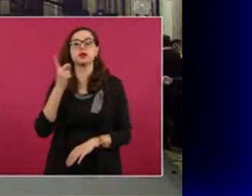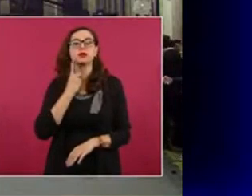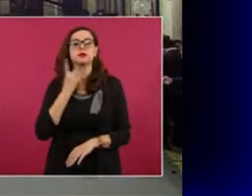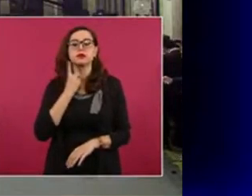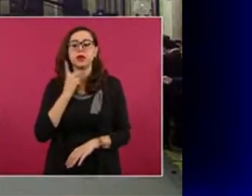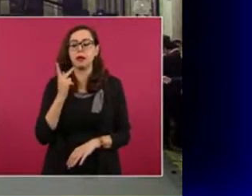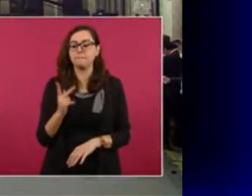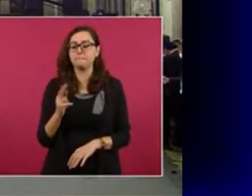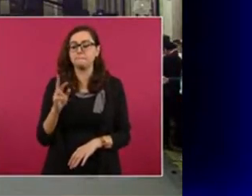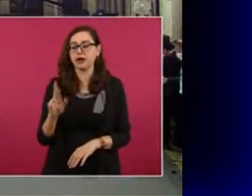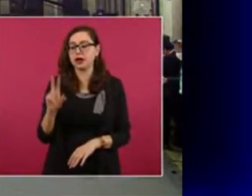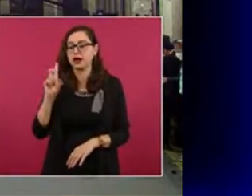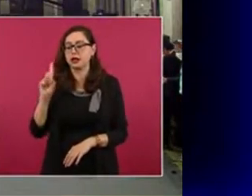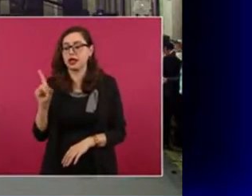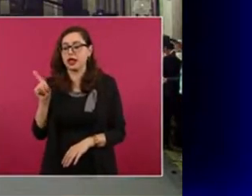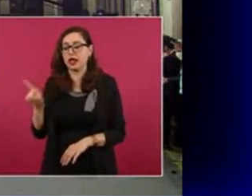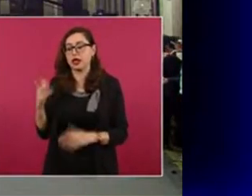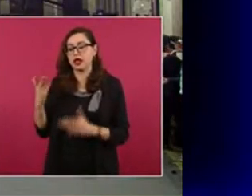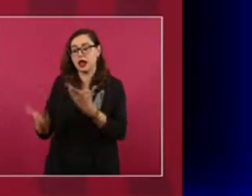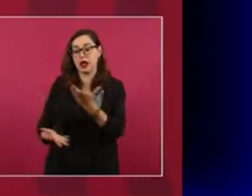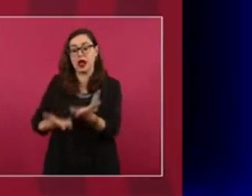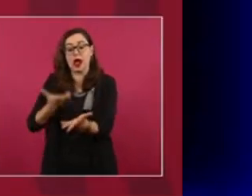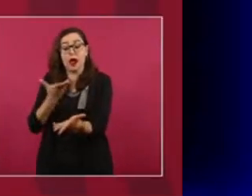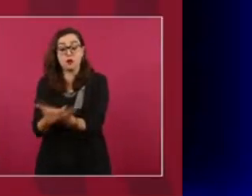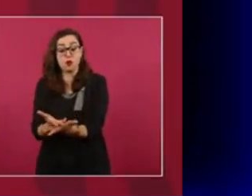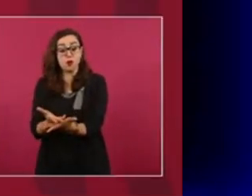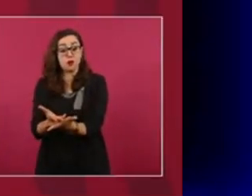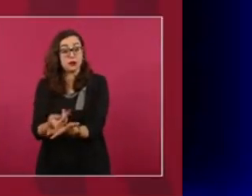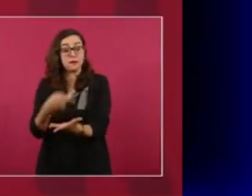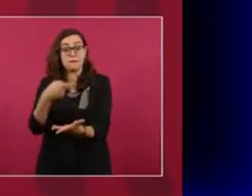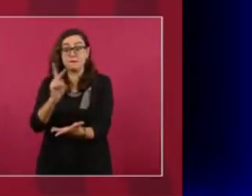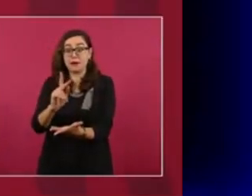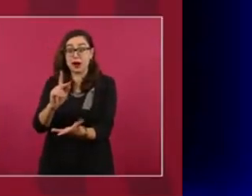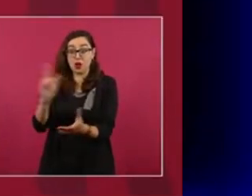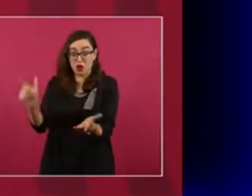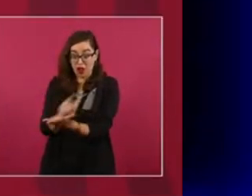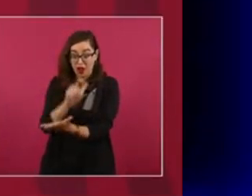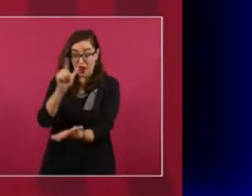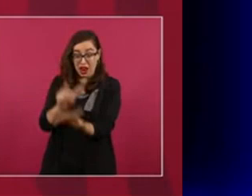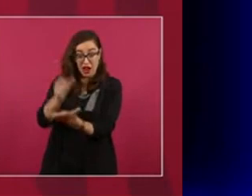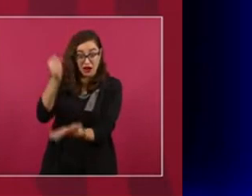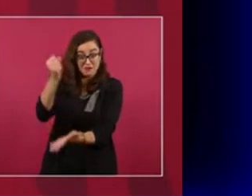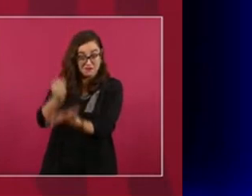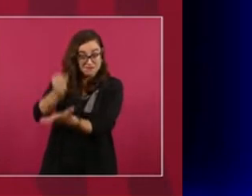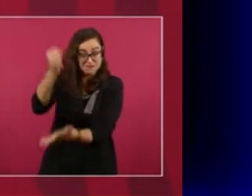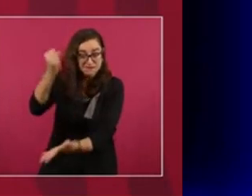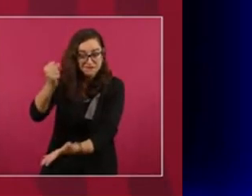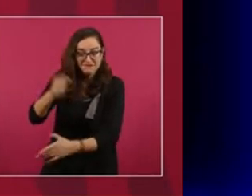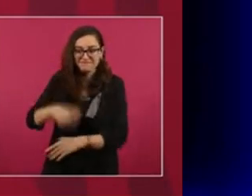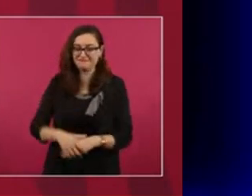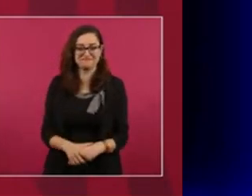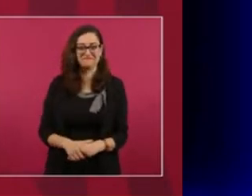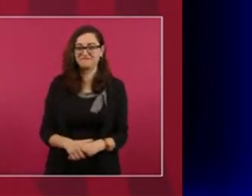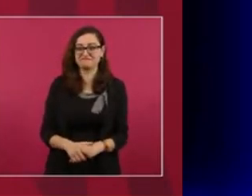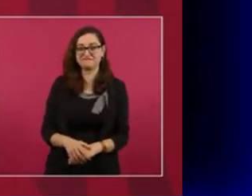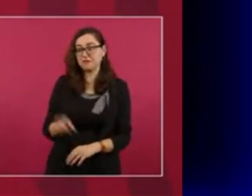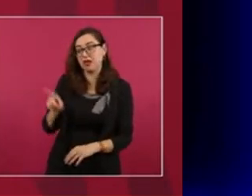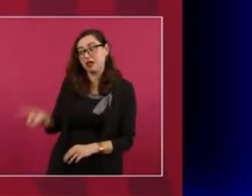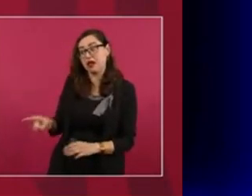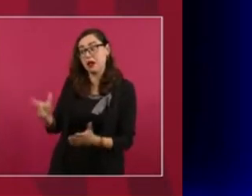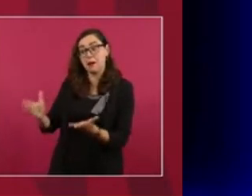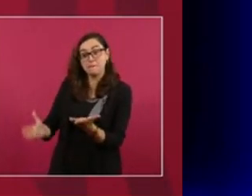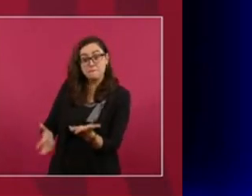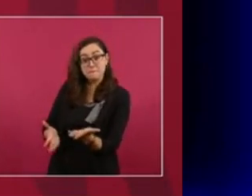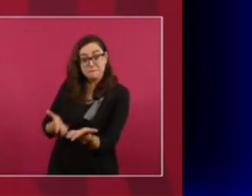acuerdo, un punto de acuerdo no se convierte en ley ni en ese momento se integra al presupuesto de egresos de la